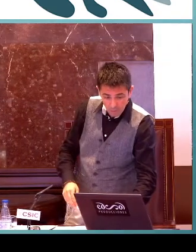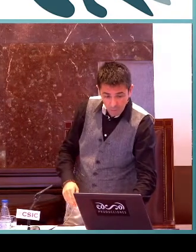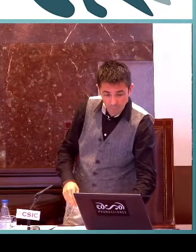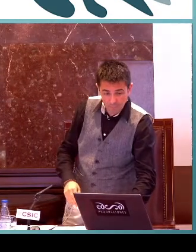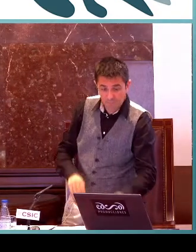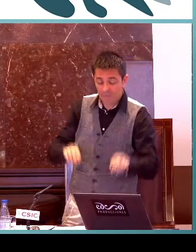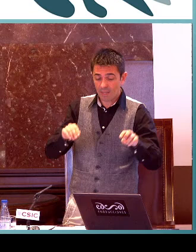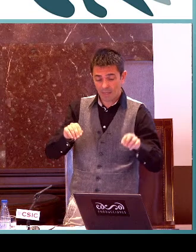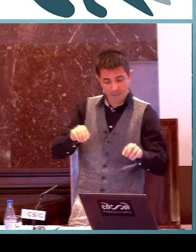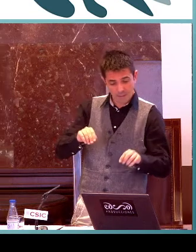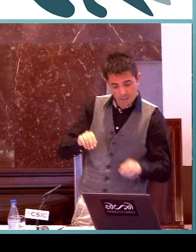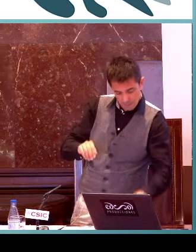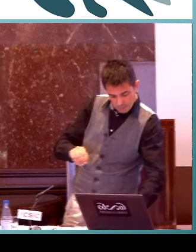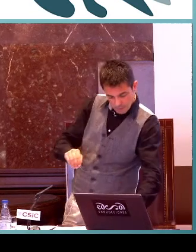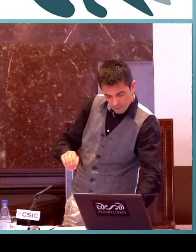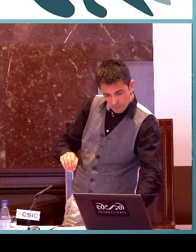comentar anteriormente.